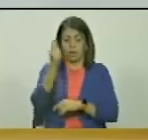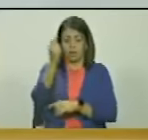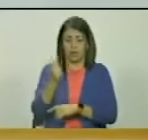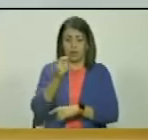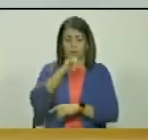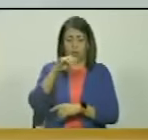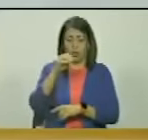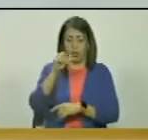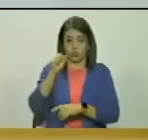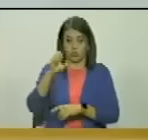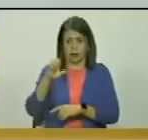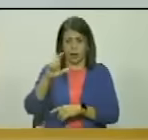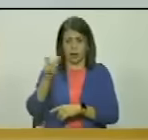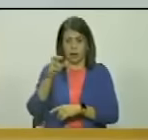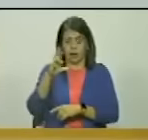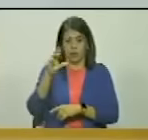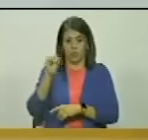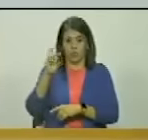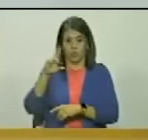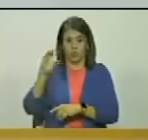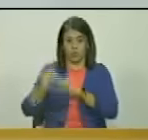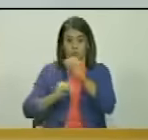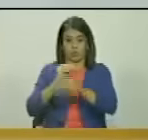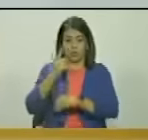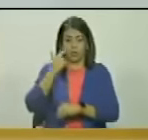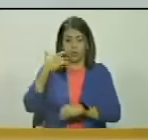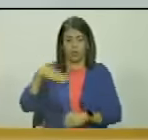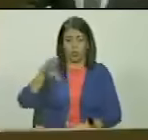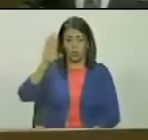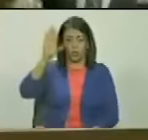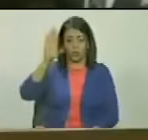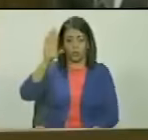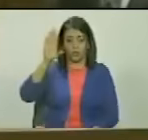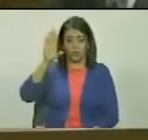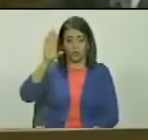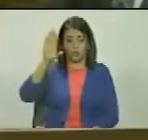diputado José Gregorio Correa sirvanse a manifestarlo con la señal de costumbre